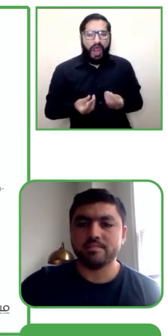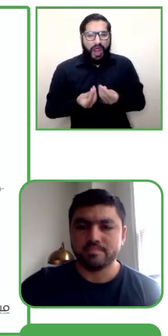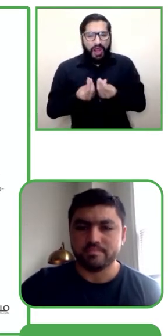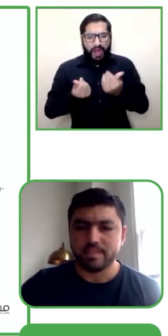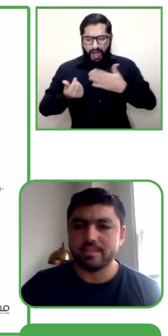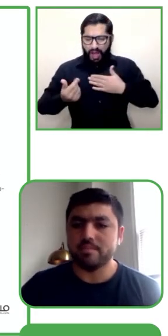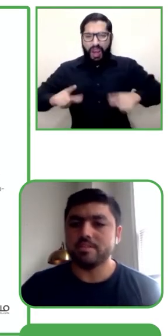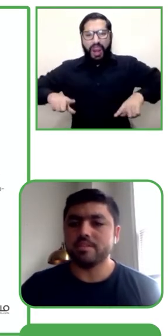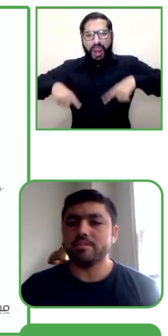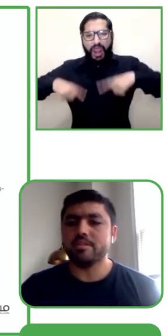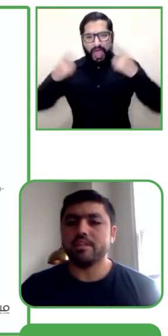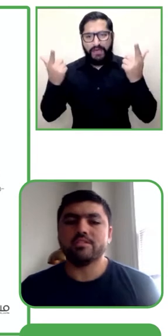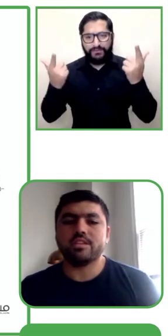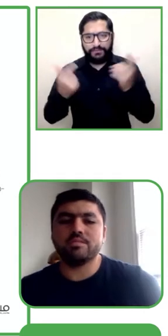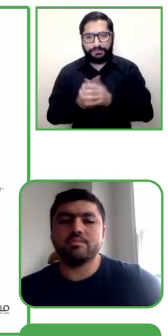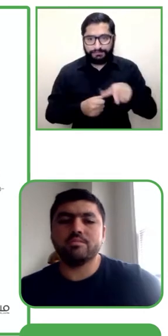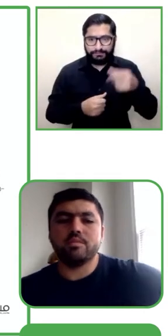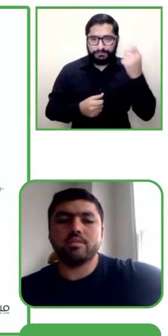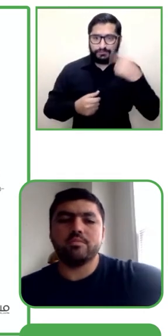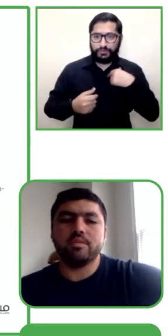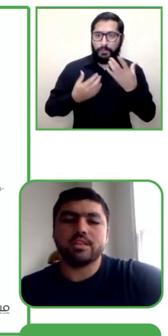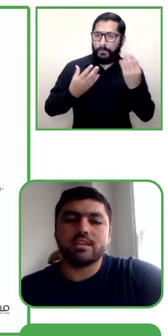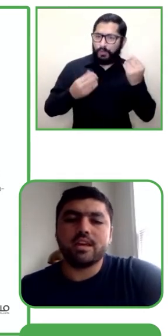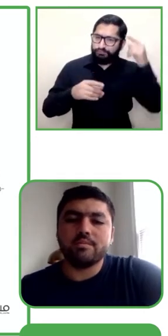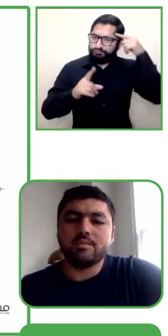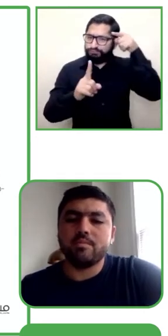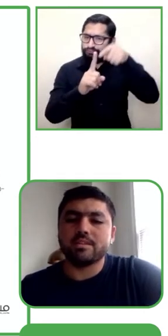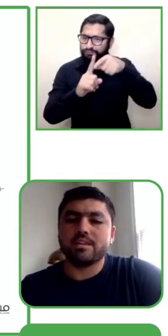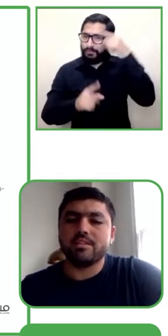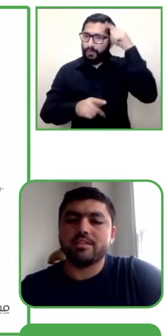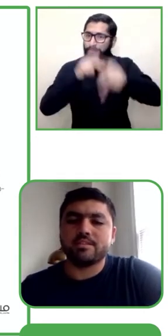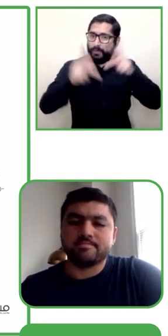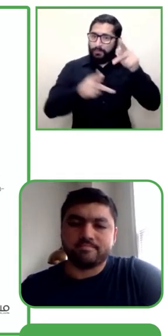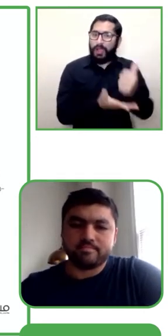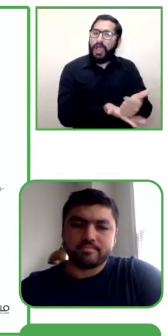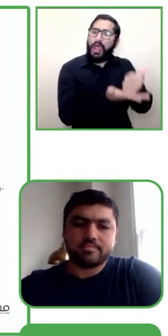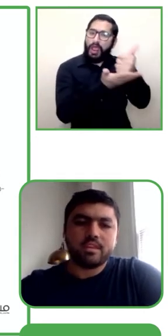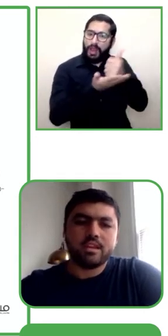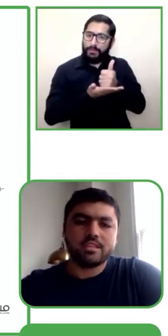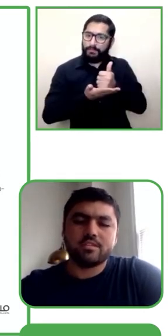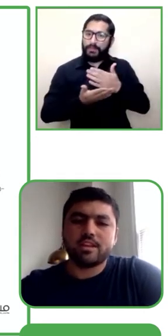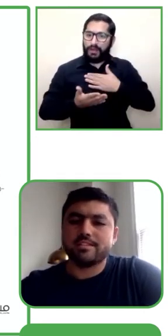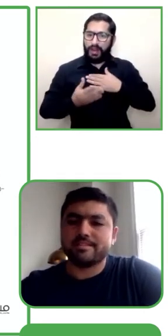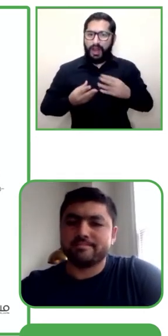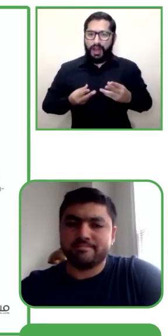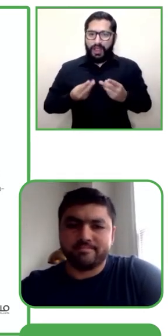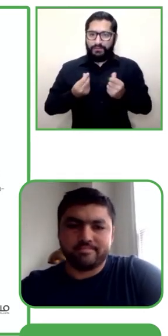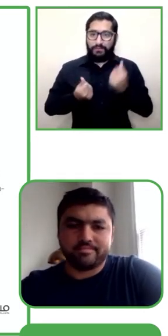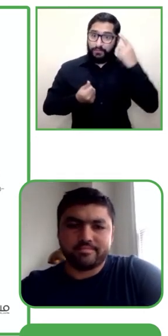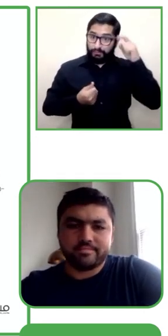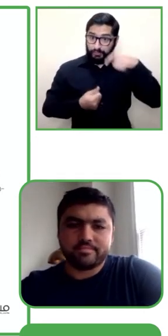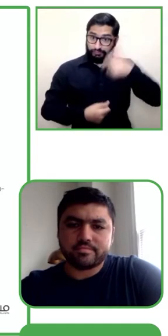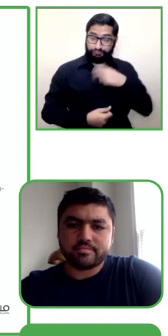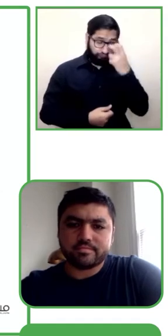ciega al 100%, perdí la visión hace poco tiempo y gracias a la A me puede plazar y orientar. Gracias totales.